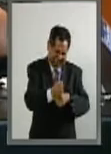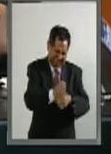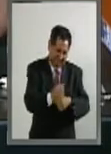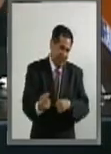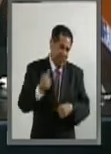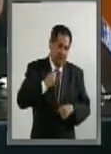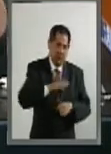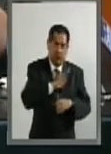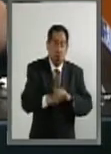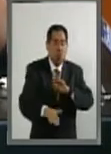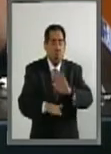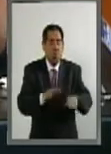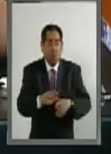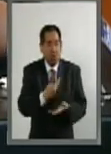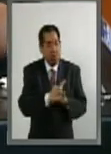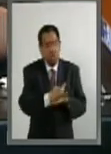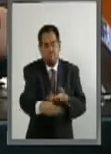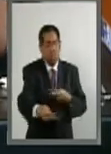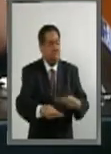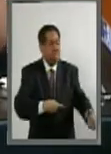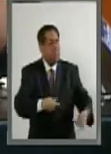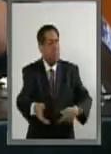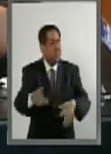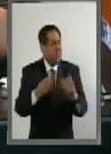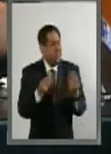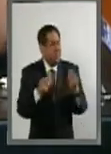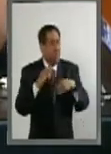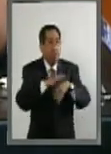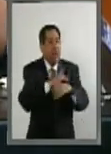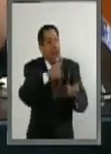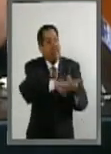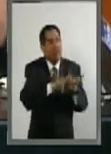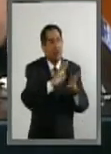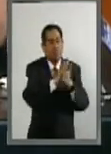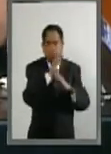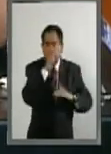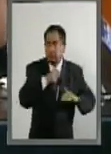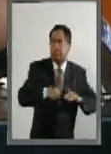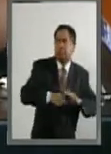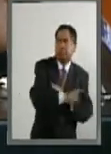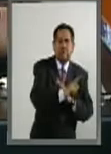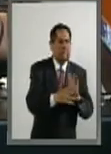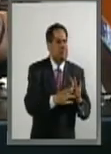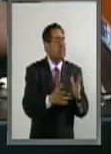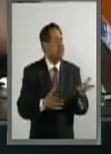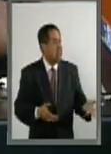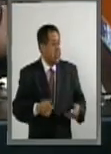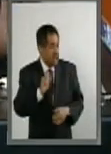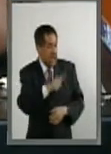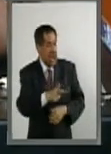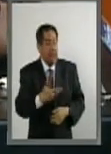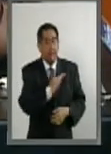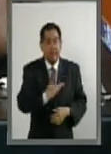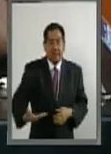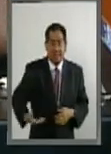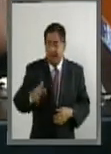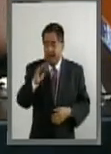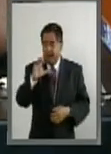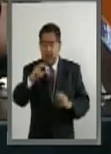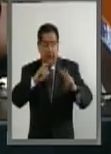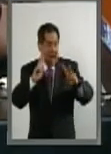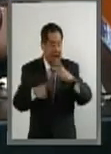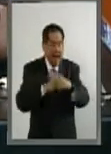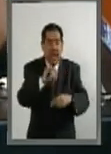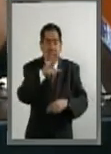y dejados muertos en un montón porque había complicidades y silencios. Porque cuando el presidente Calderón iba a hacer un